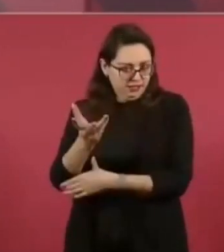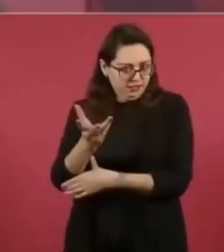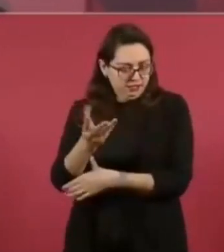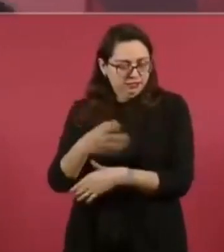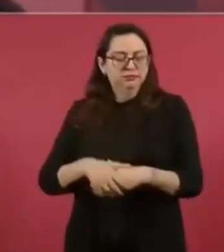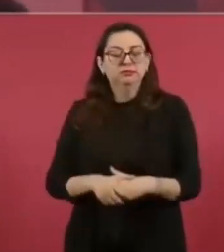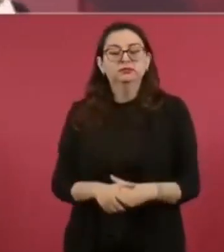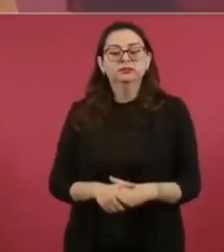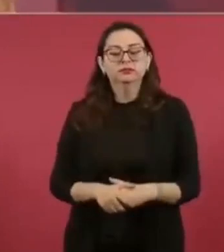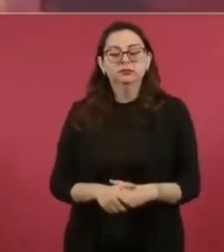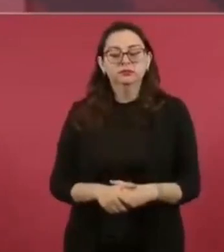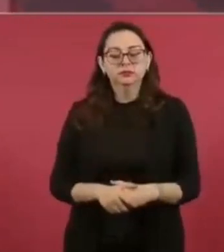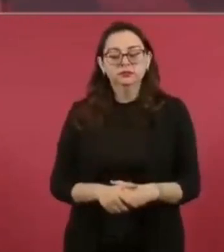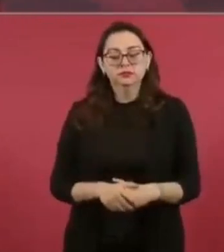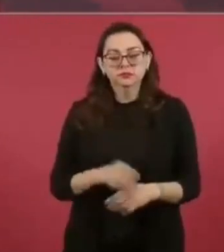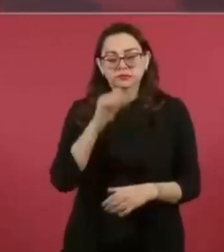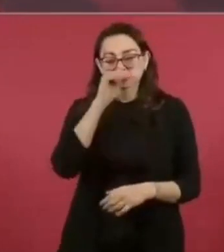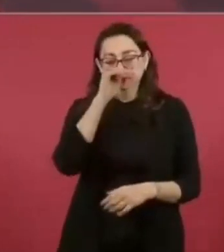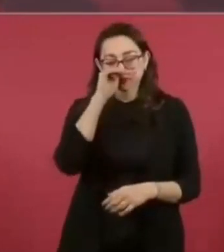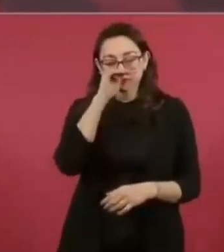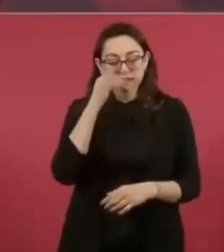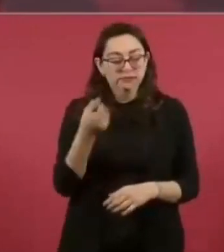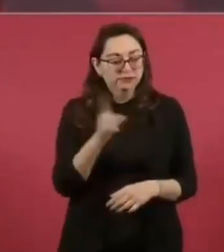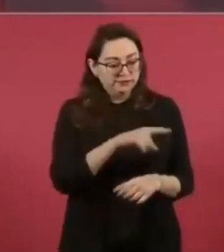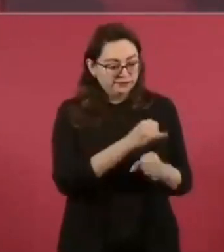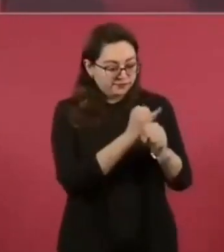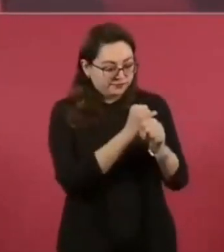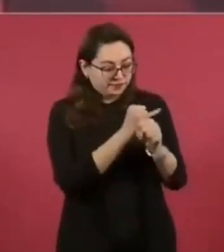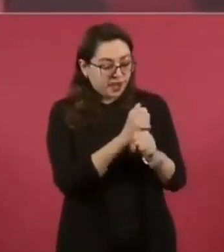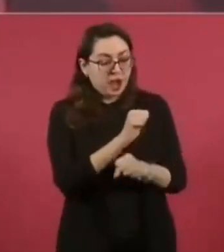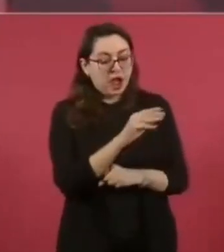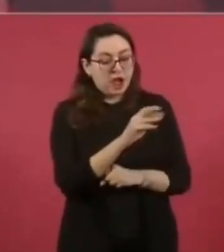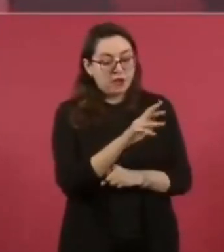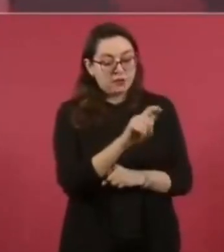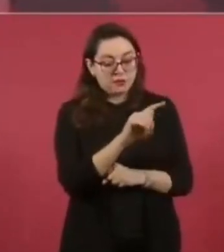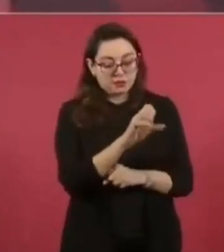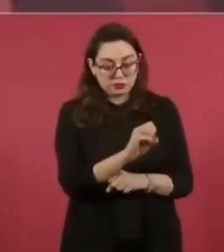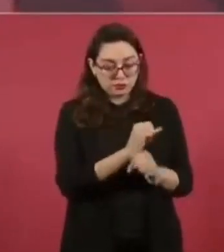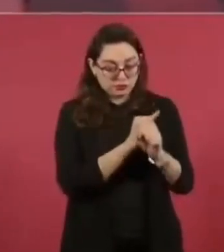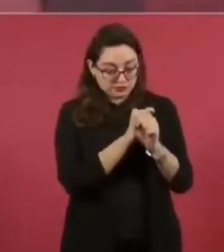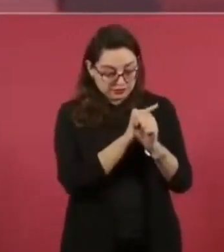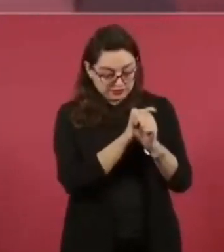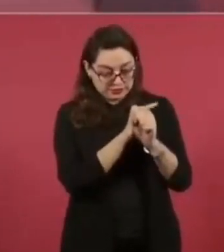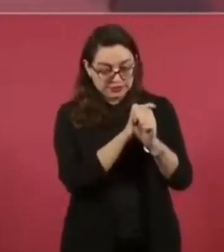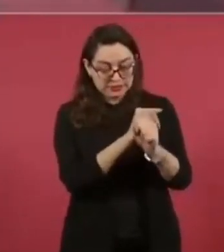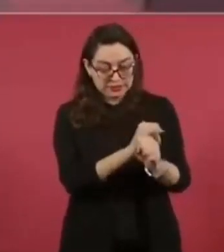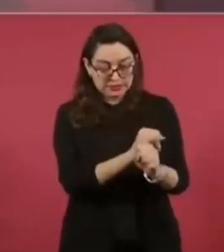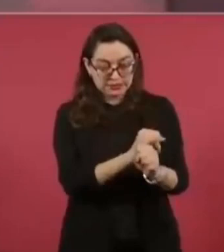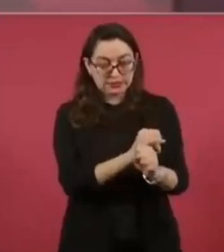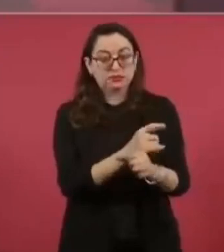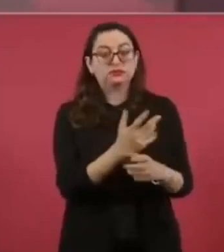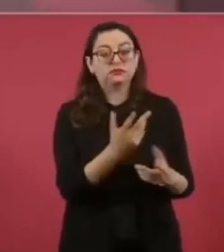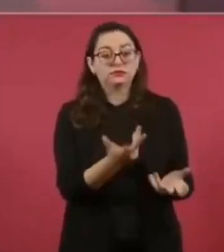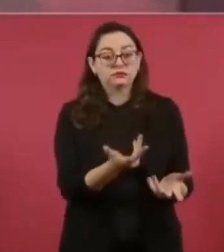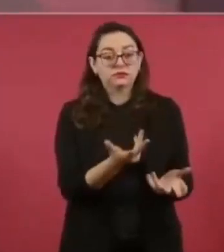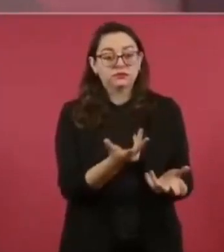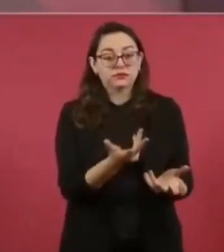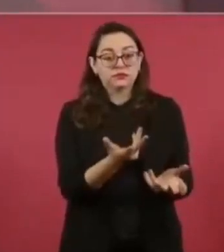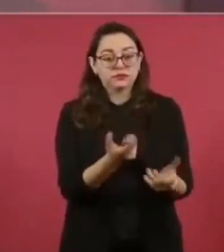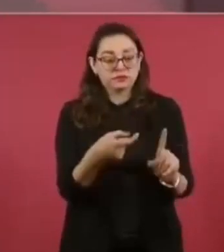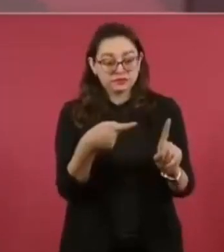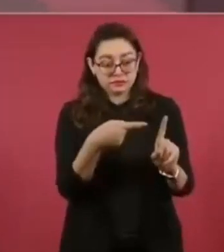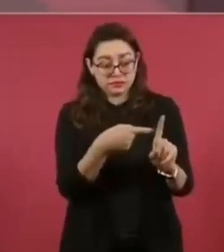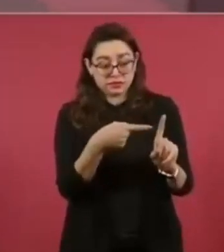Queda lo de aburto, incluso se descarta la posibilidad de que